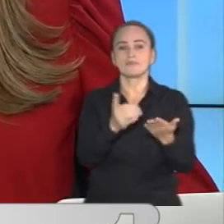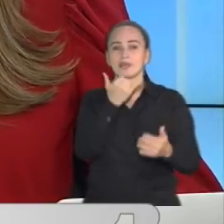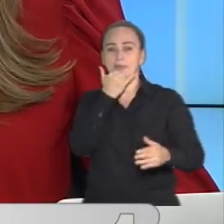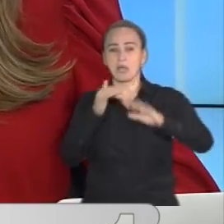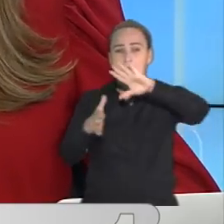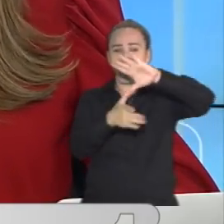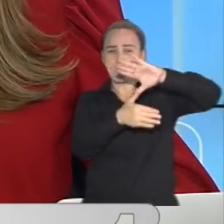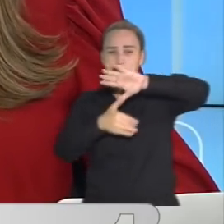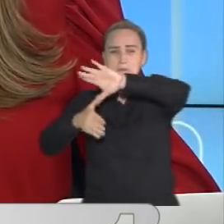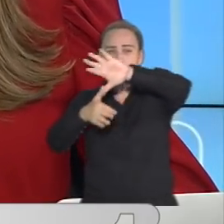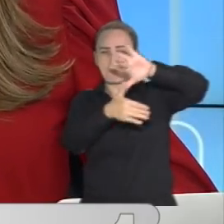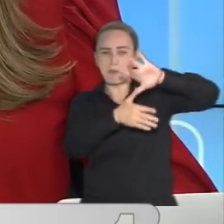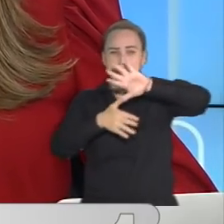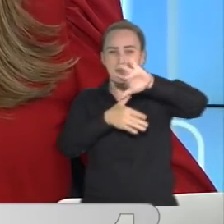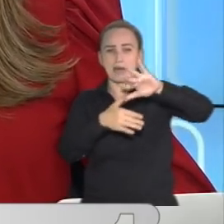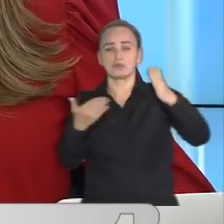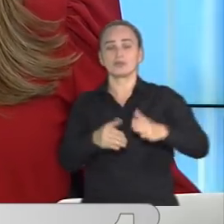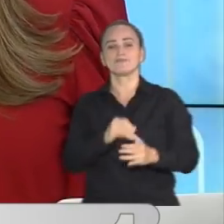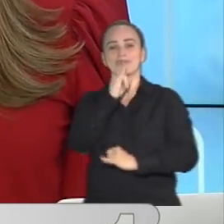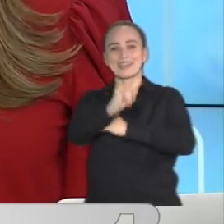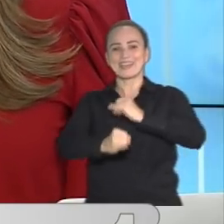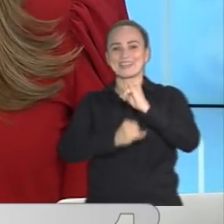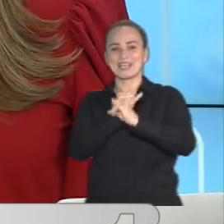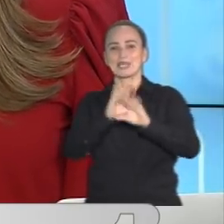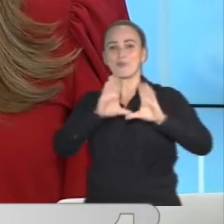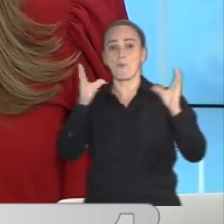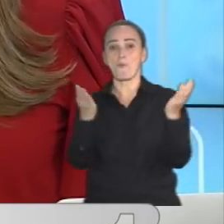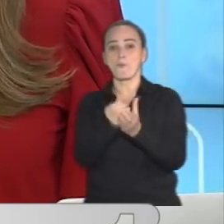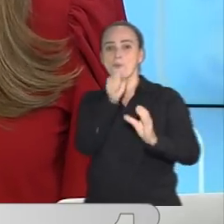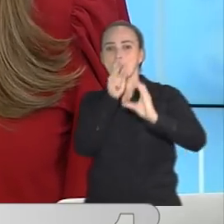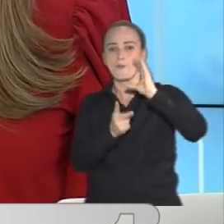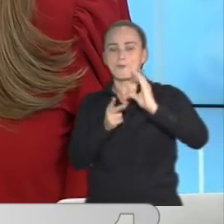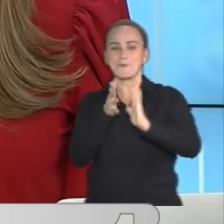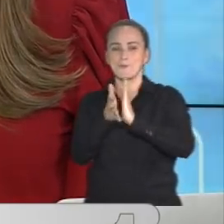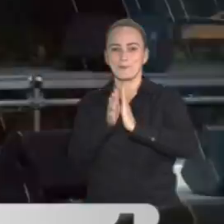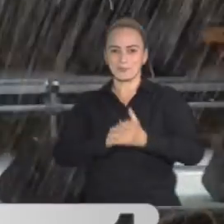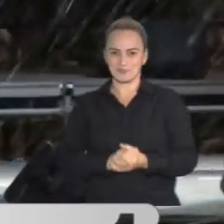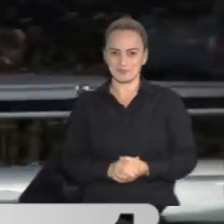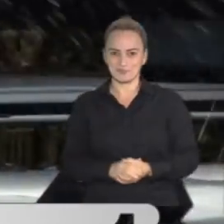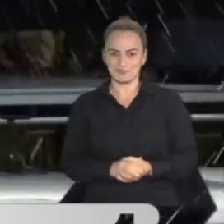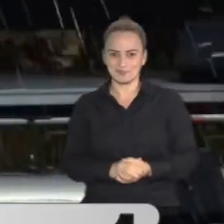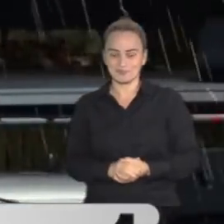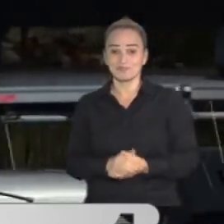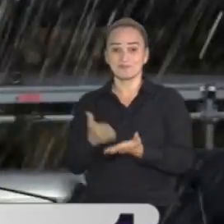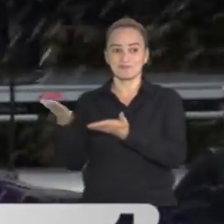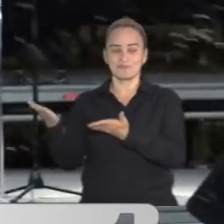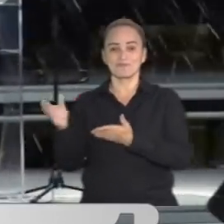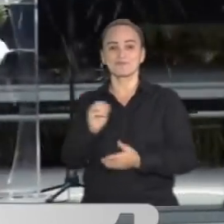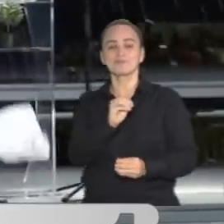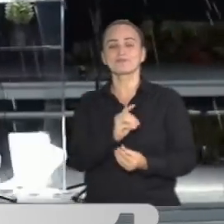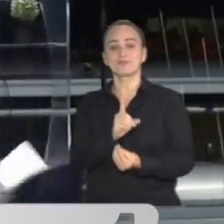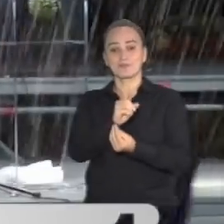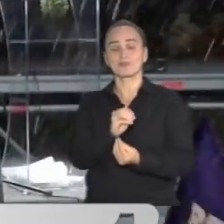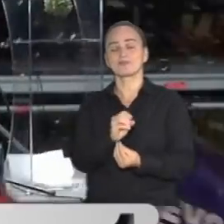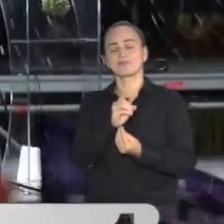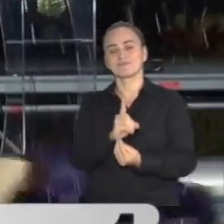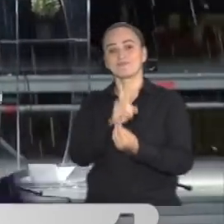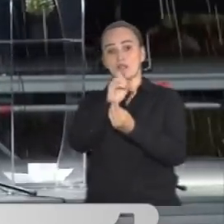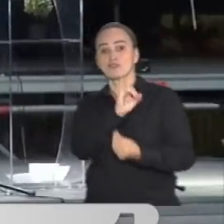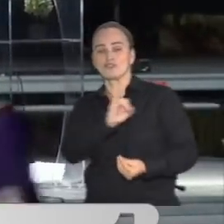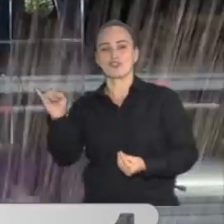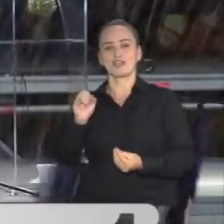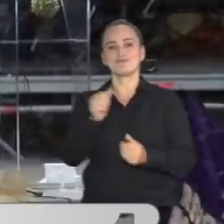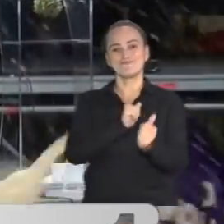tifón Ray en Filipinas. Las noticias del mundo en Noticentro 1 CMI. El izquierdista Gabriel Boric se